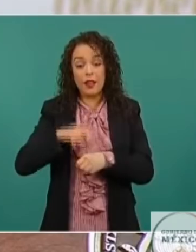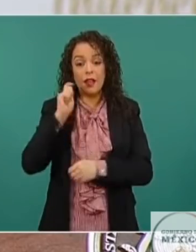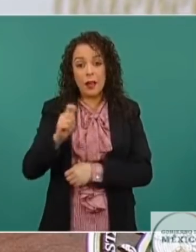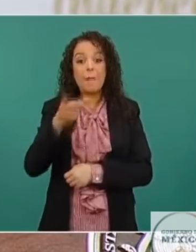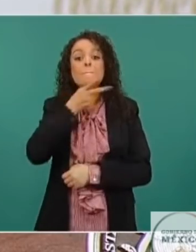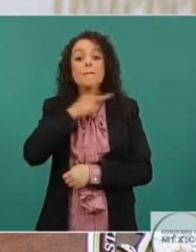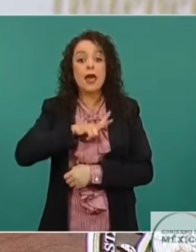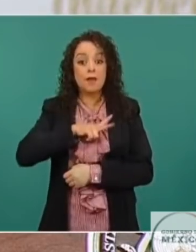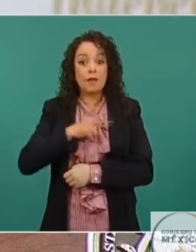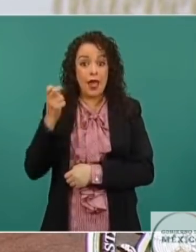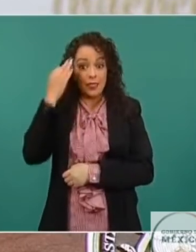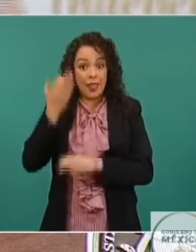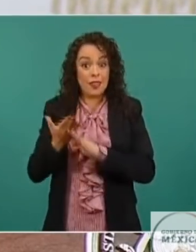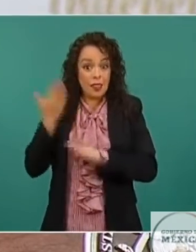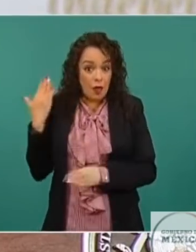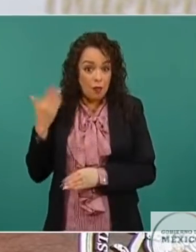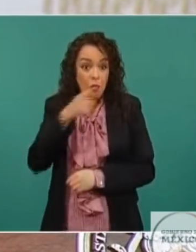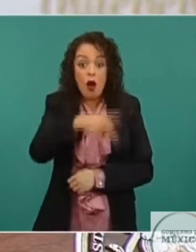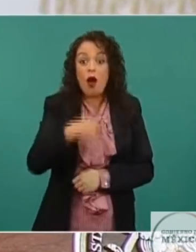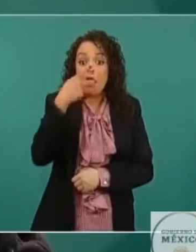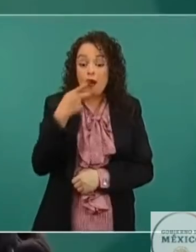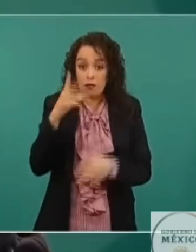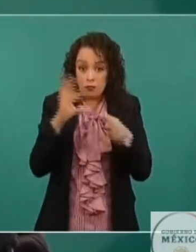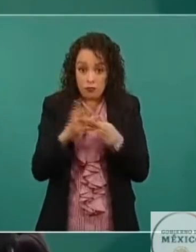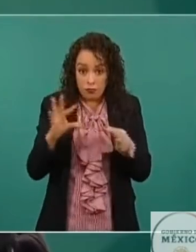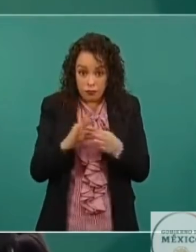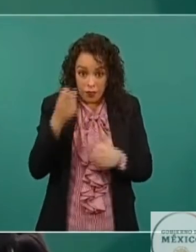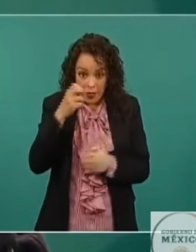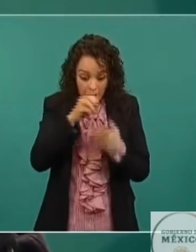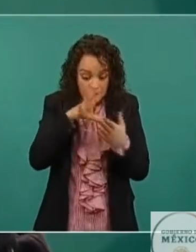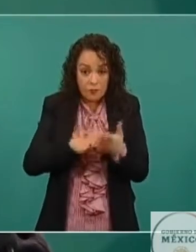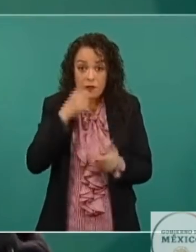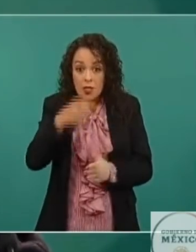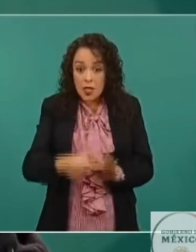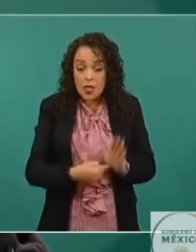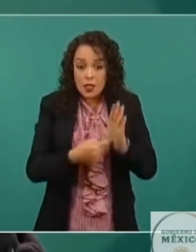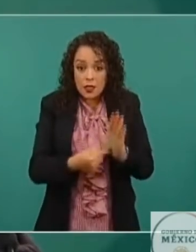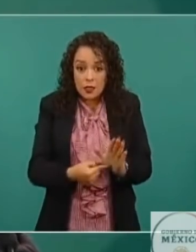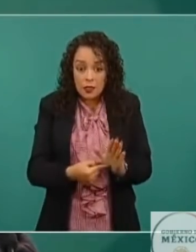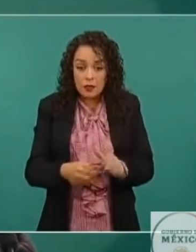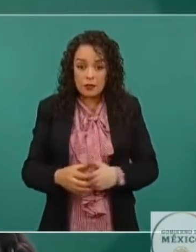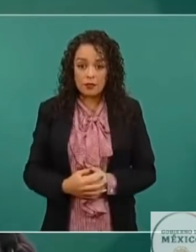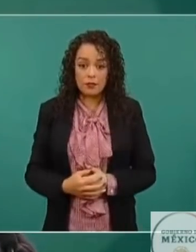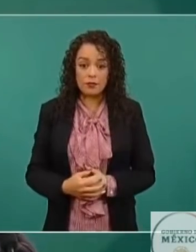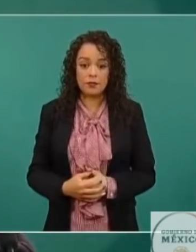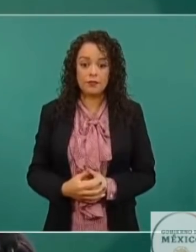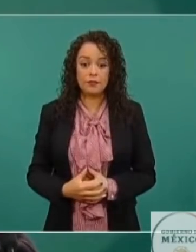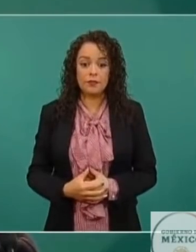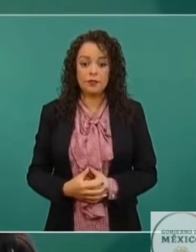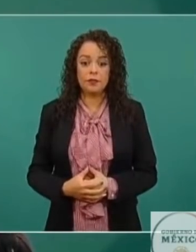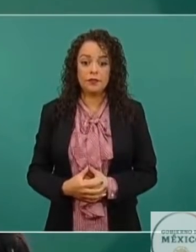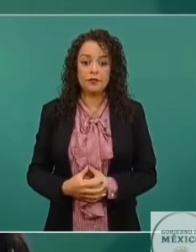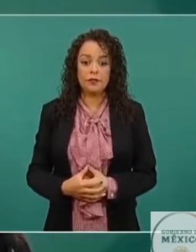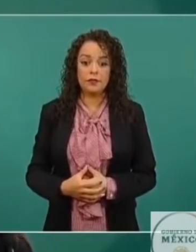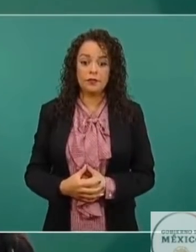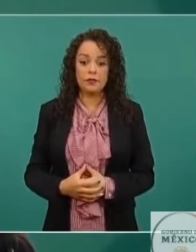O eso es lo que él declaró, que le entregaba el dinero a